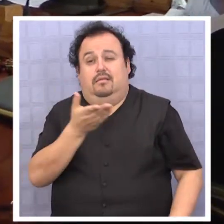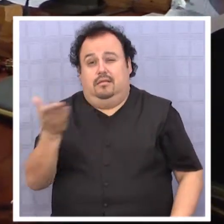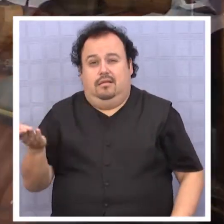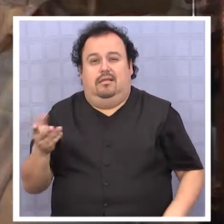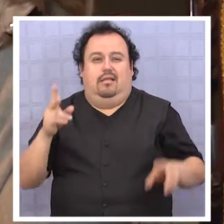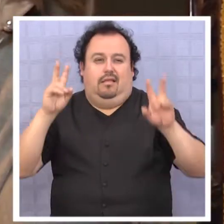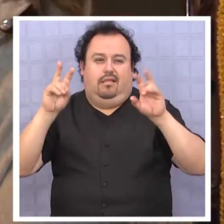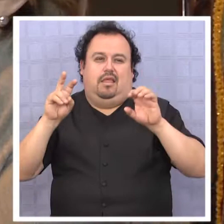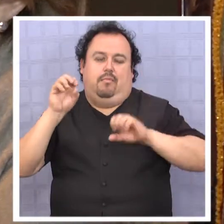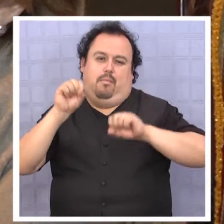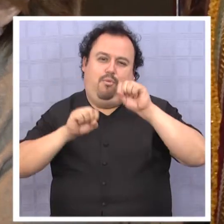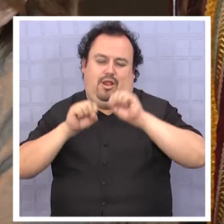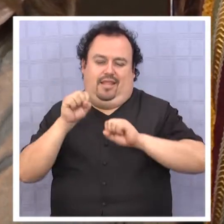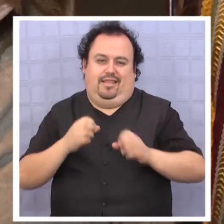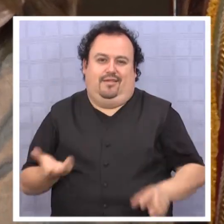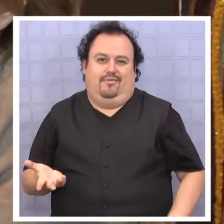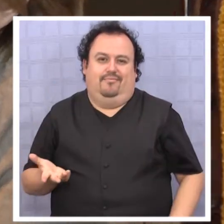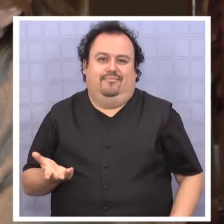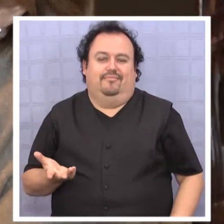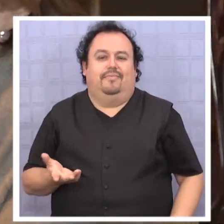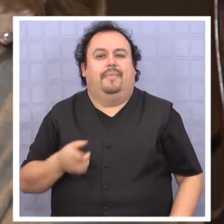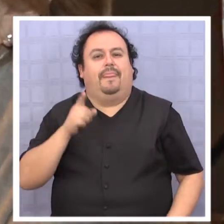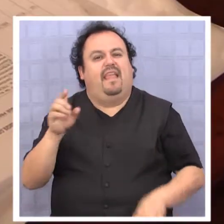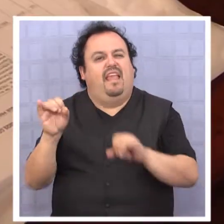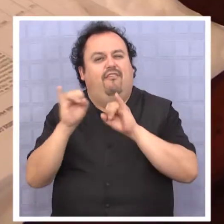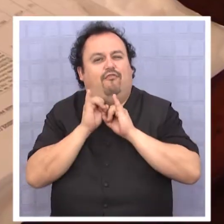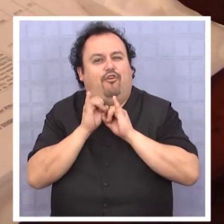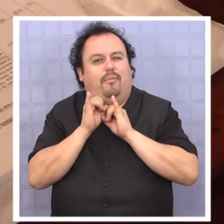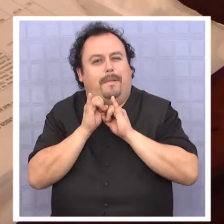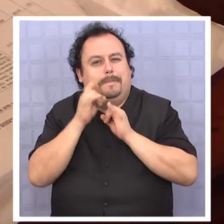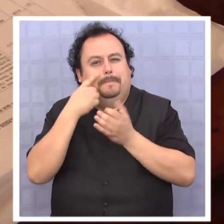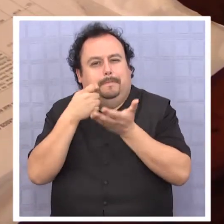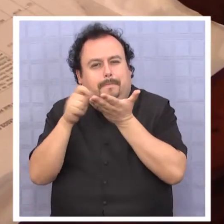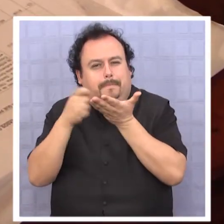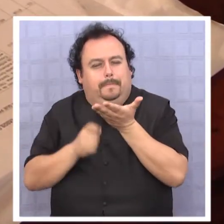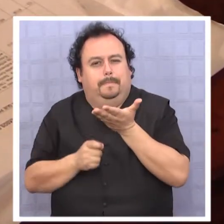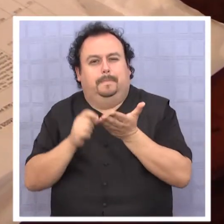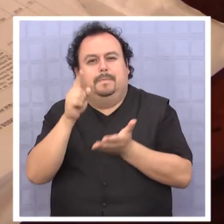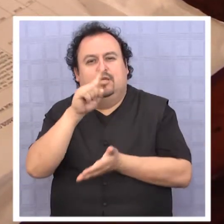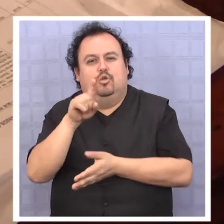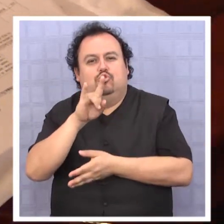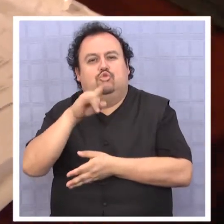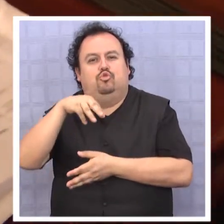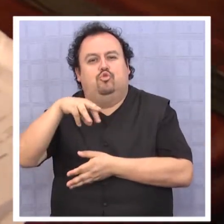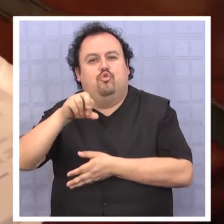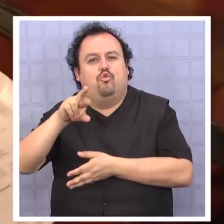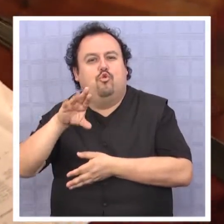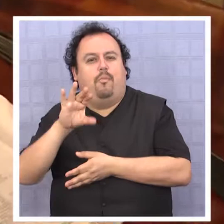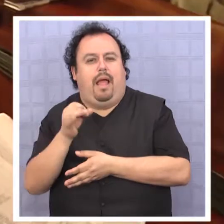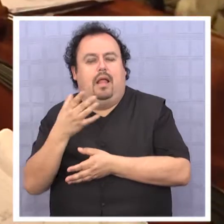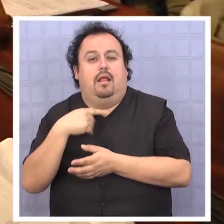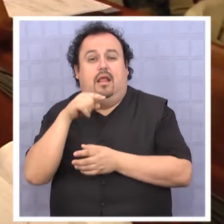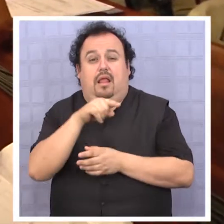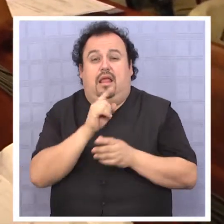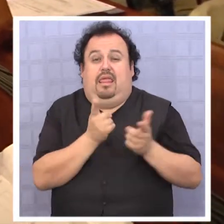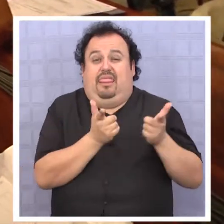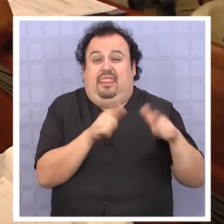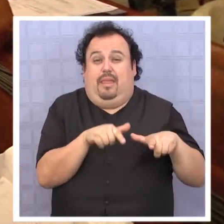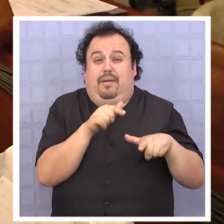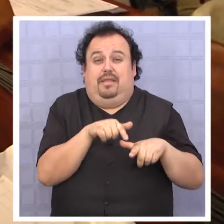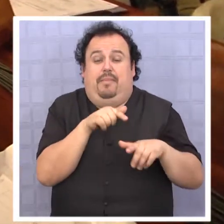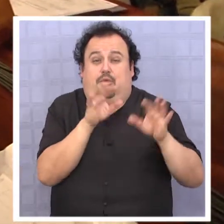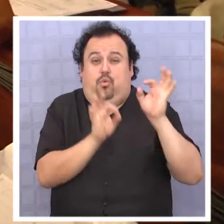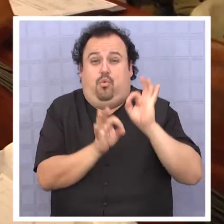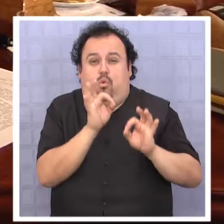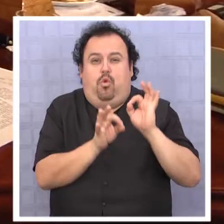esto es un tema político. Respecto del informe y sumario, dijo que el departamento jurídico está preparando la respuesta aclaratoria al